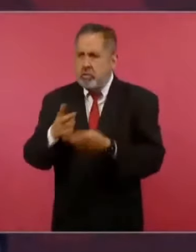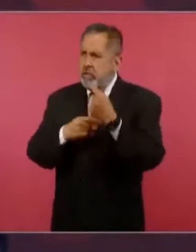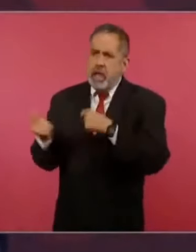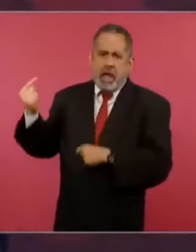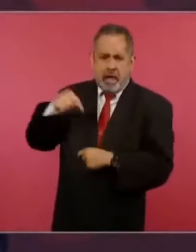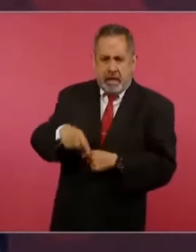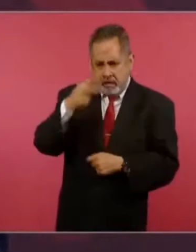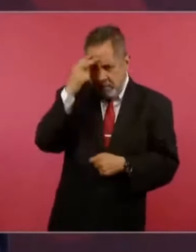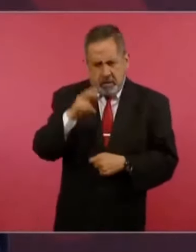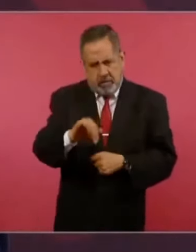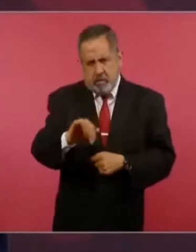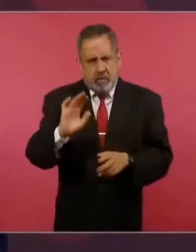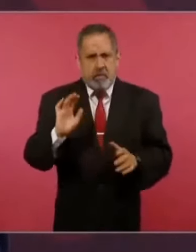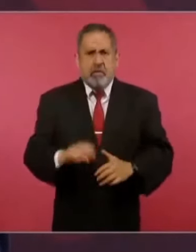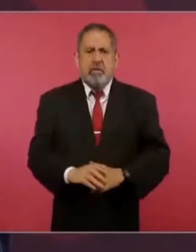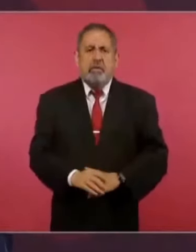México.